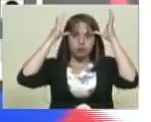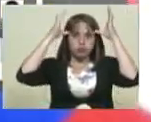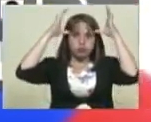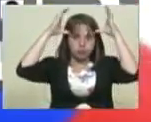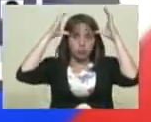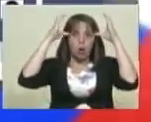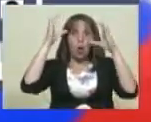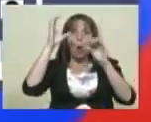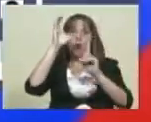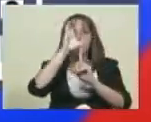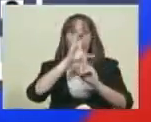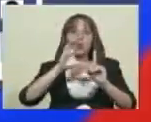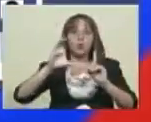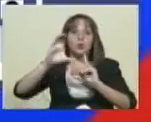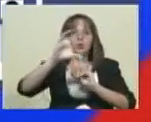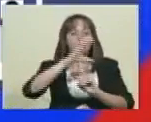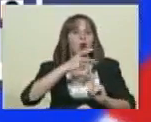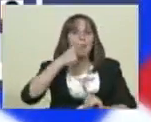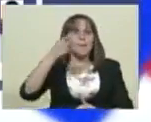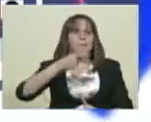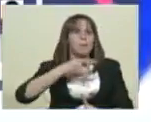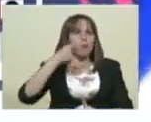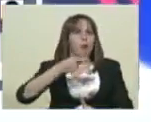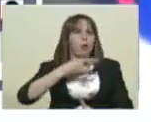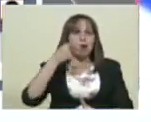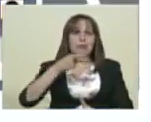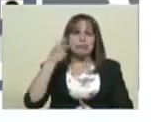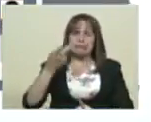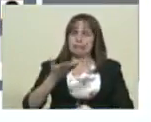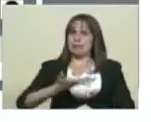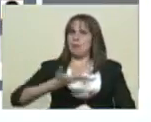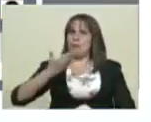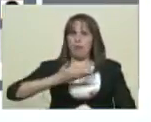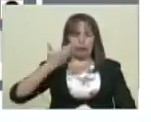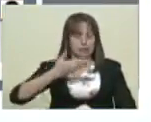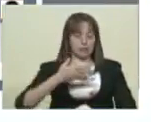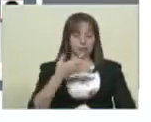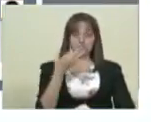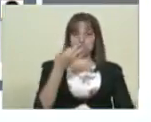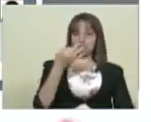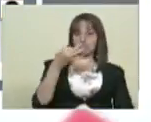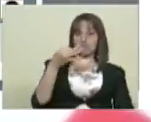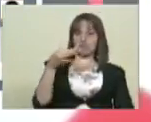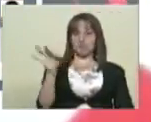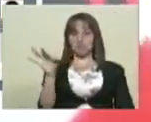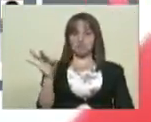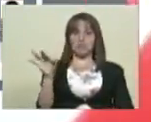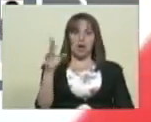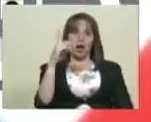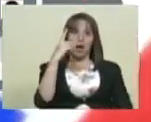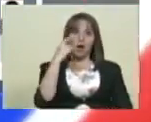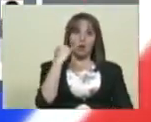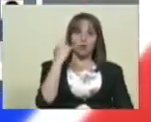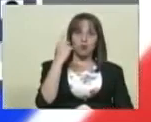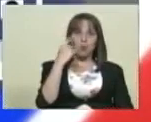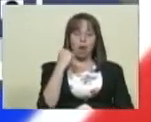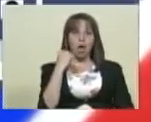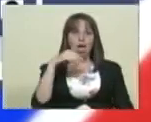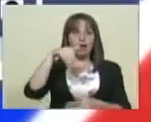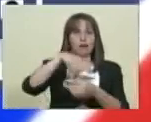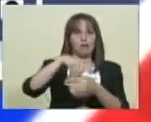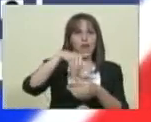política bastante sofisticada, como digo, acostumbrada a votar